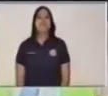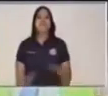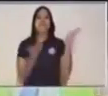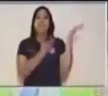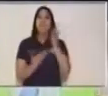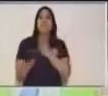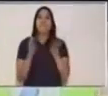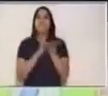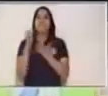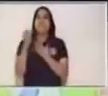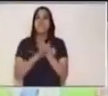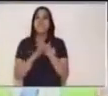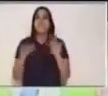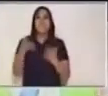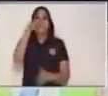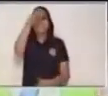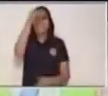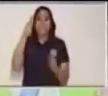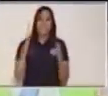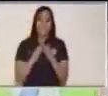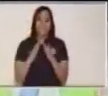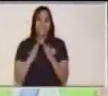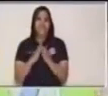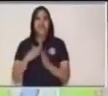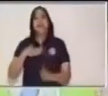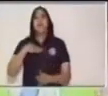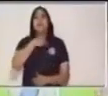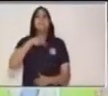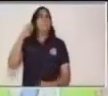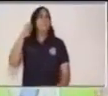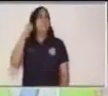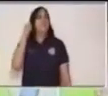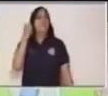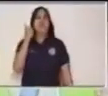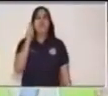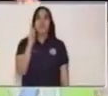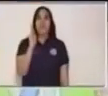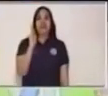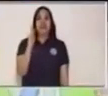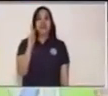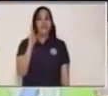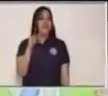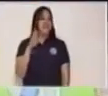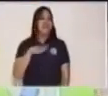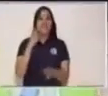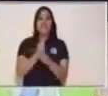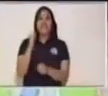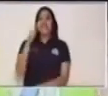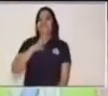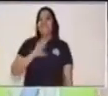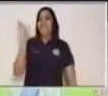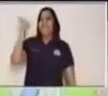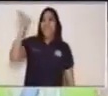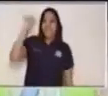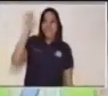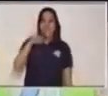Bienvenido a este espacio educativo Aprendo en Casa. Soy Gabriela Salazar y en la interpretación nos acompaña Lourdes.